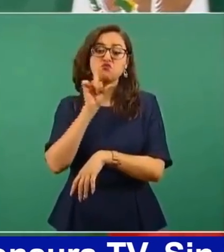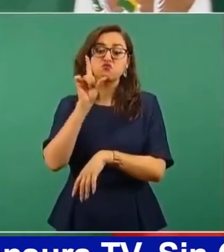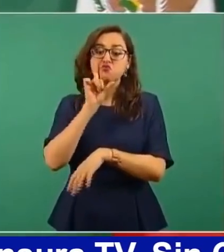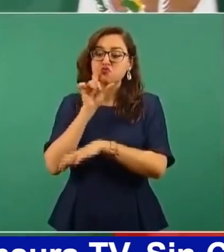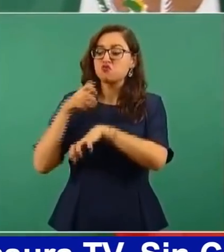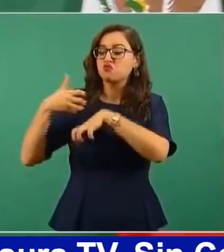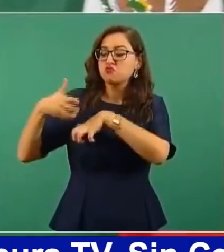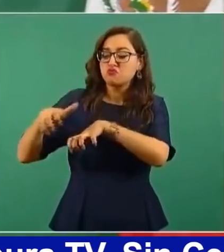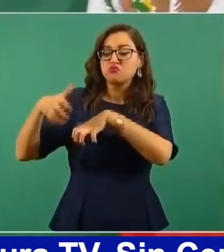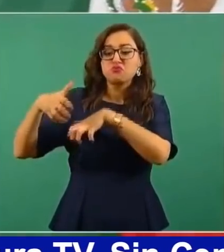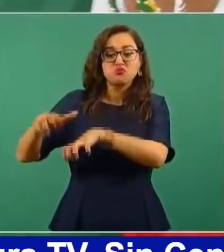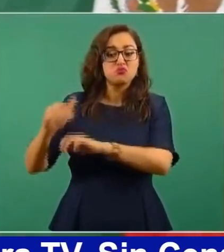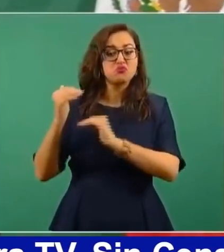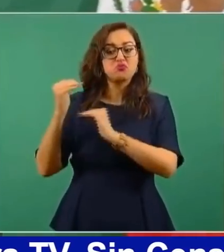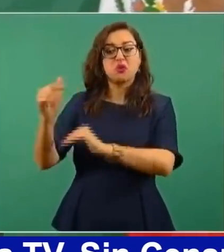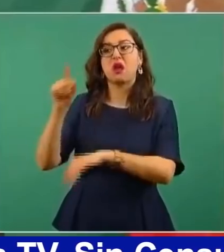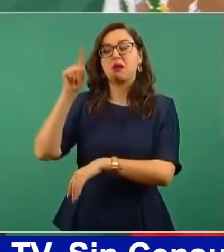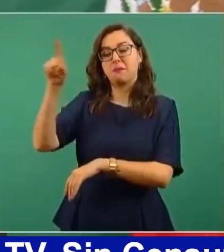en Madrid.